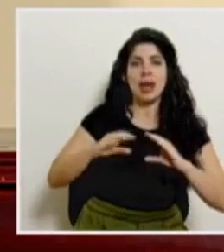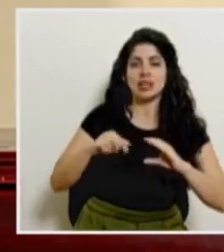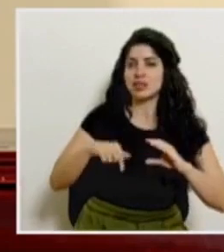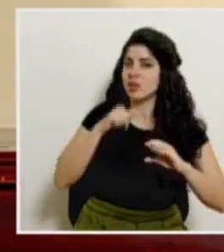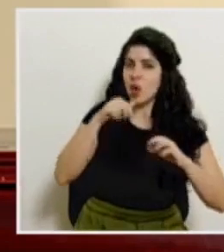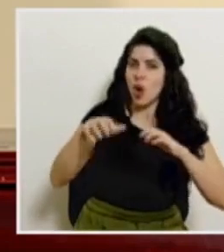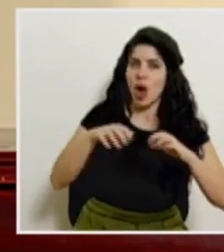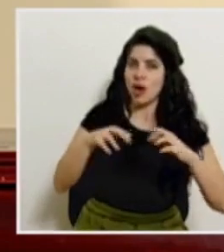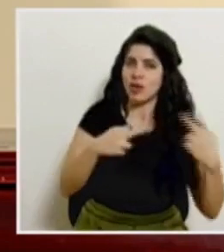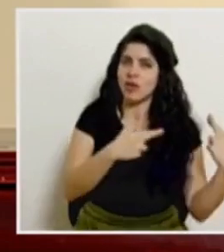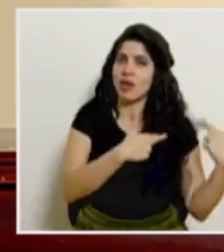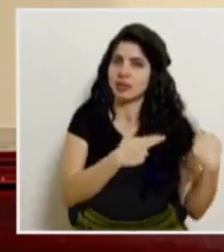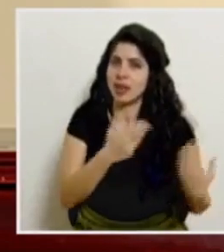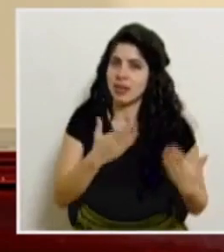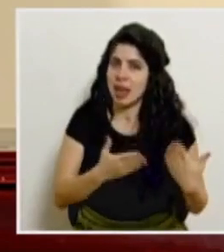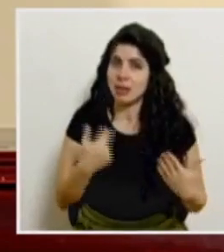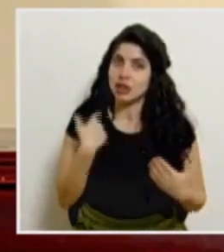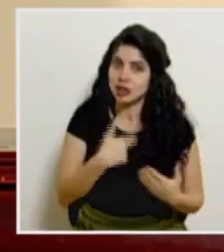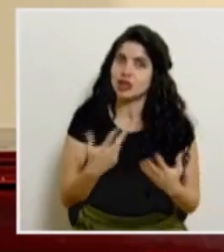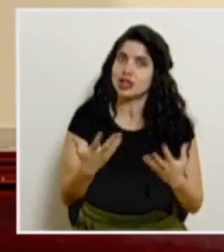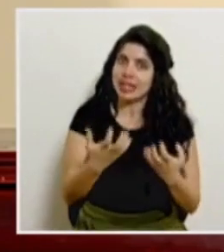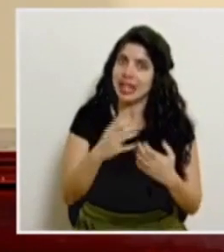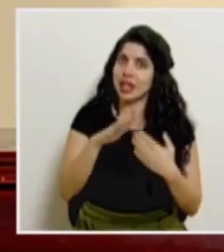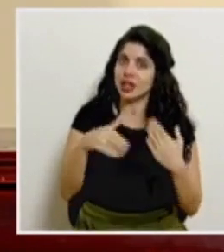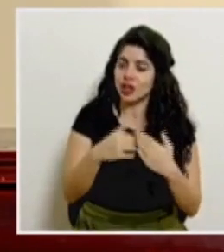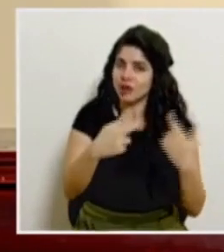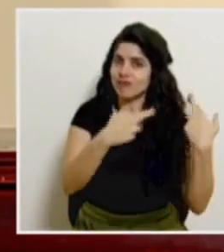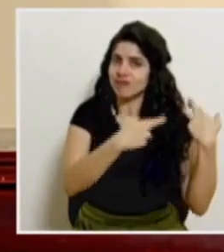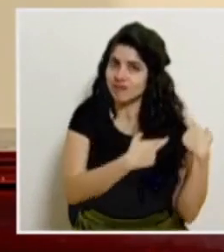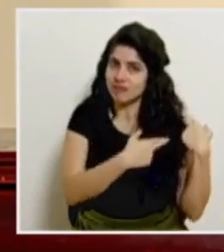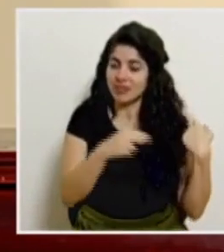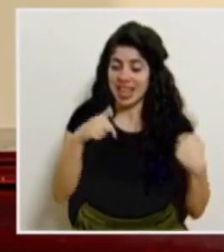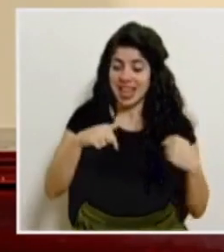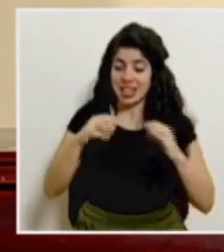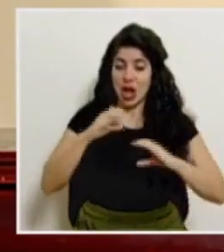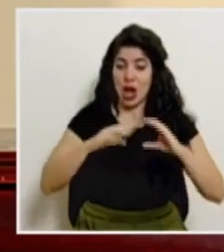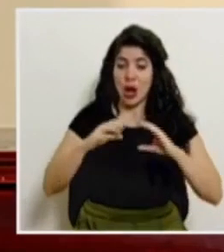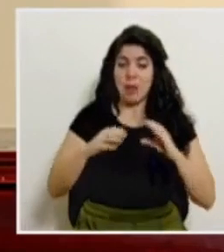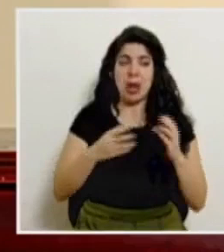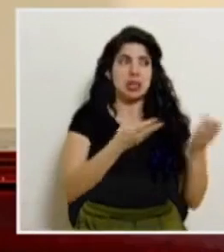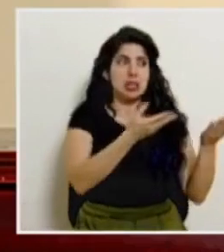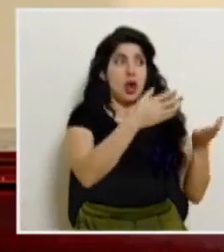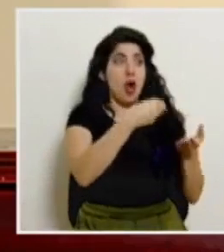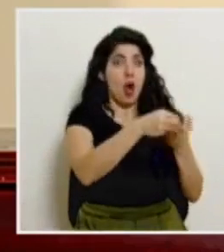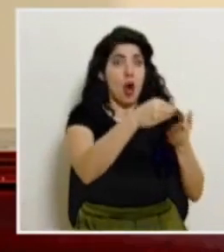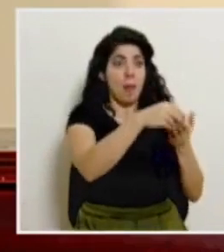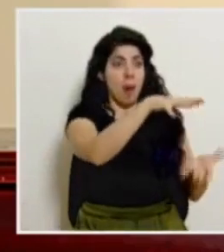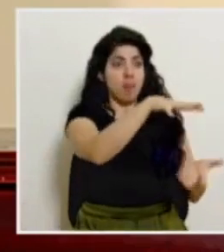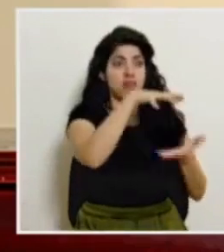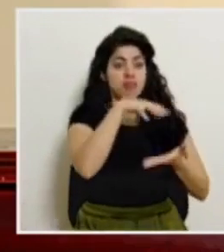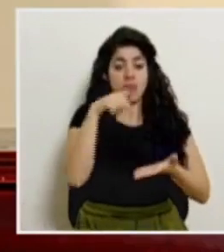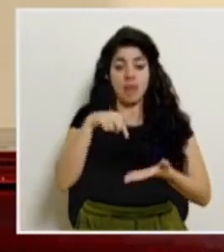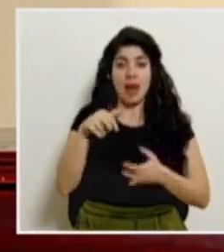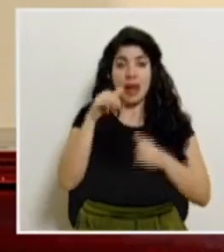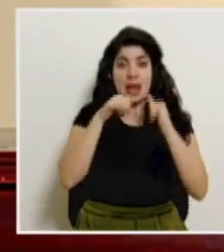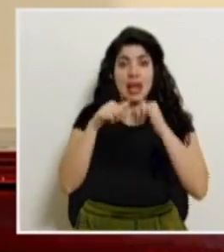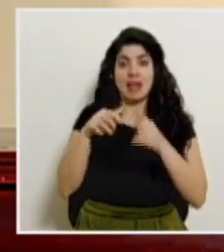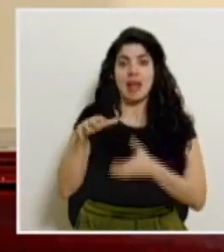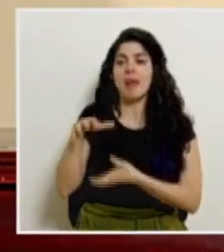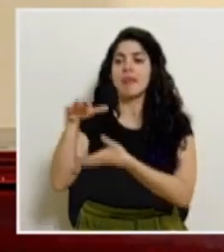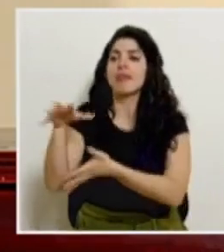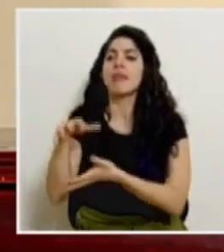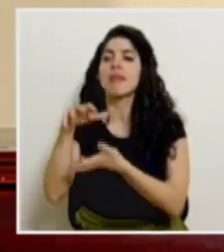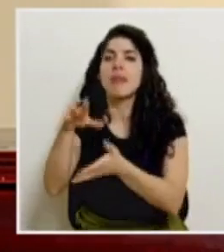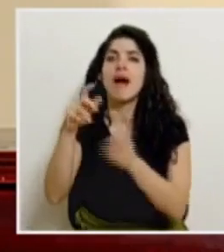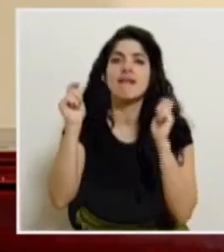responsablemente tal vez todo lo que quisiéramos y están intermediando para que estas bebidas puedan ser suplidas